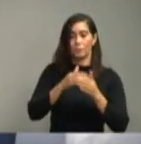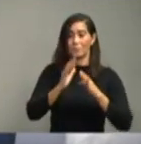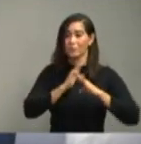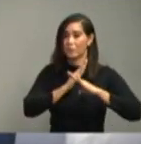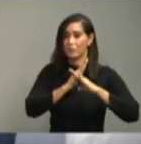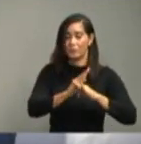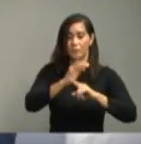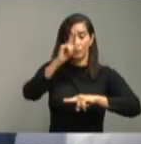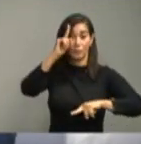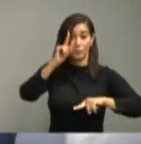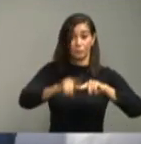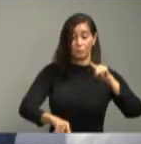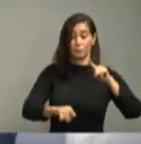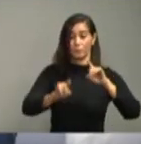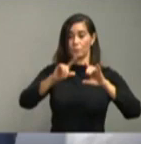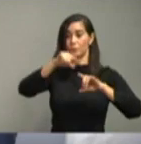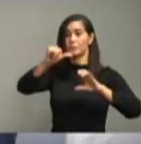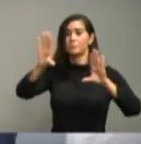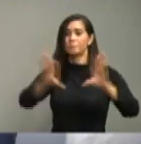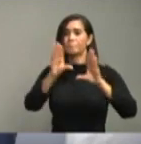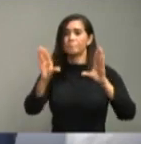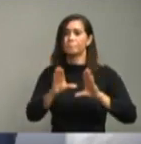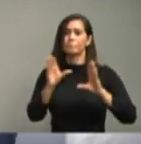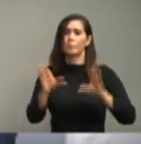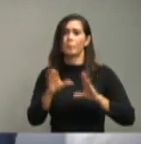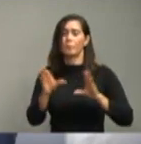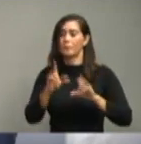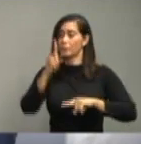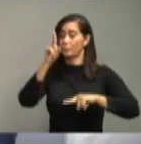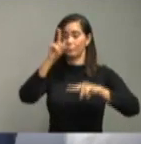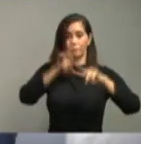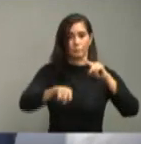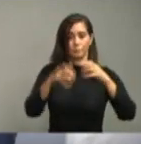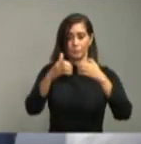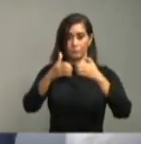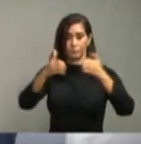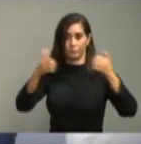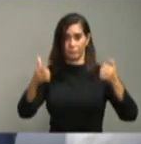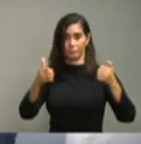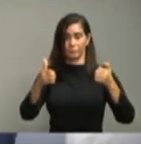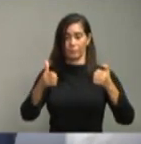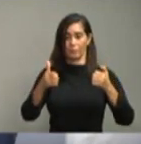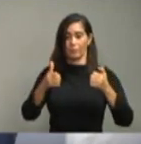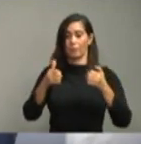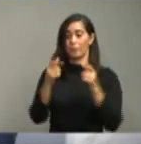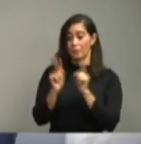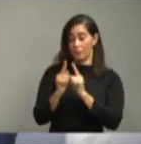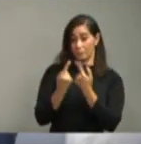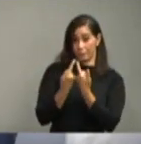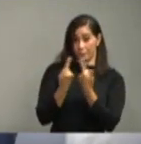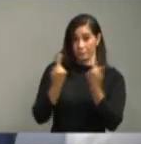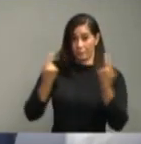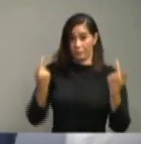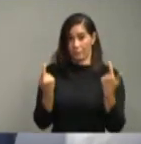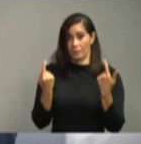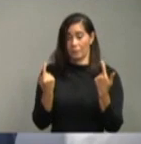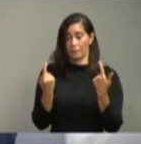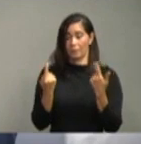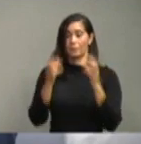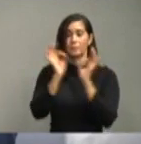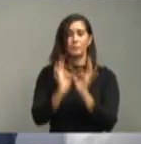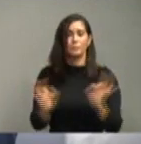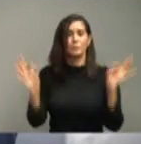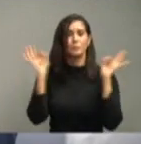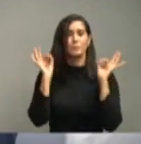o actividades sociales de cualquier género. El distanciamiento social constituye